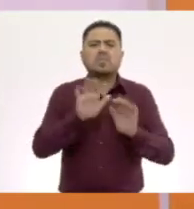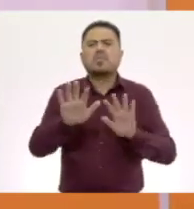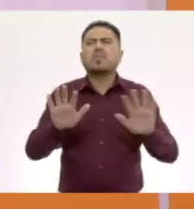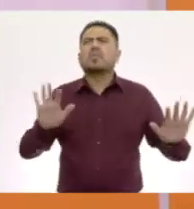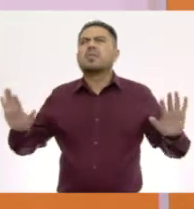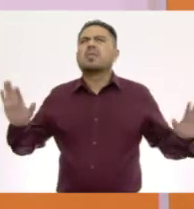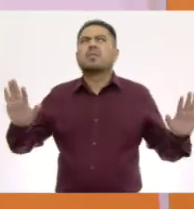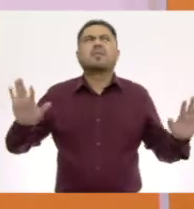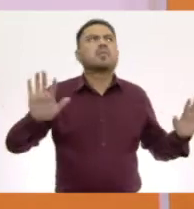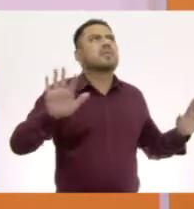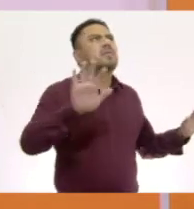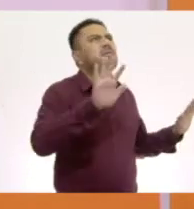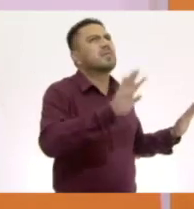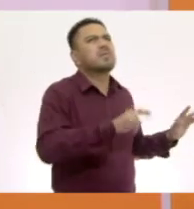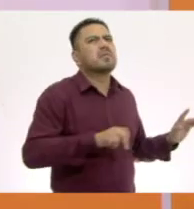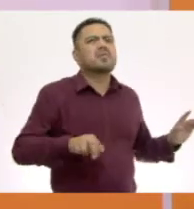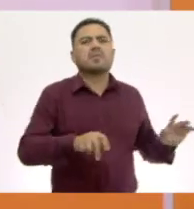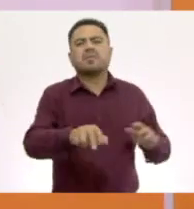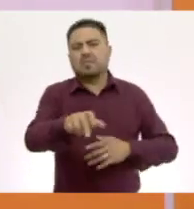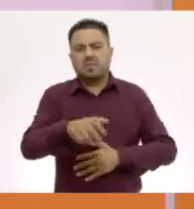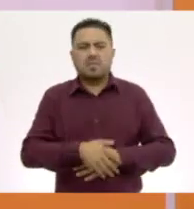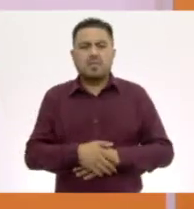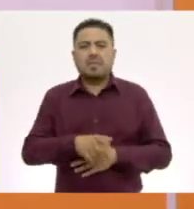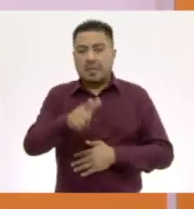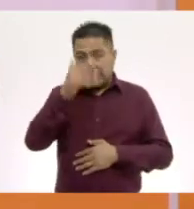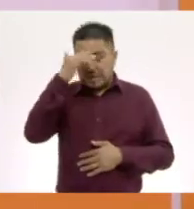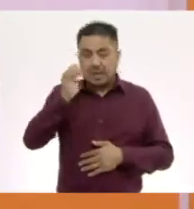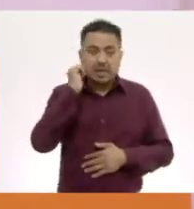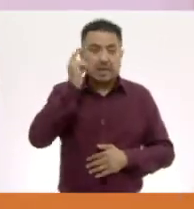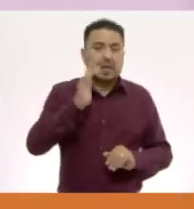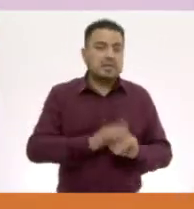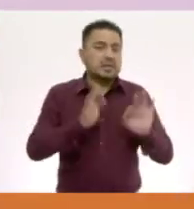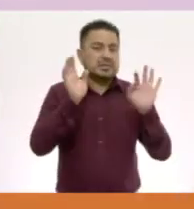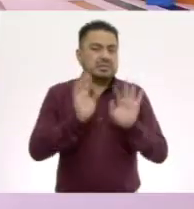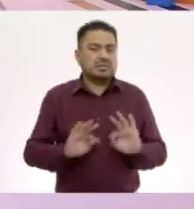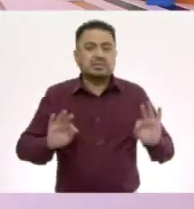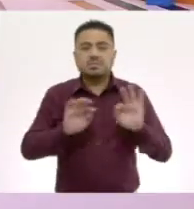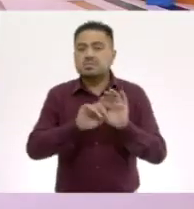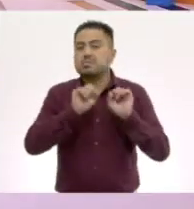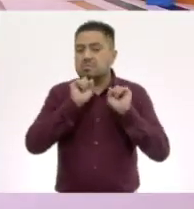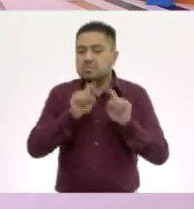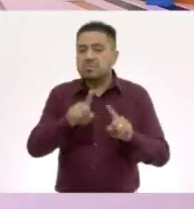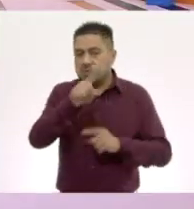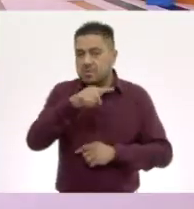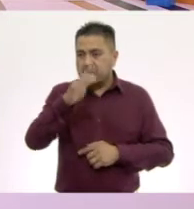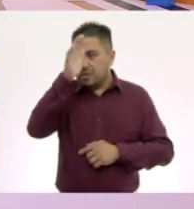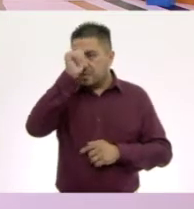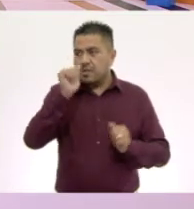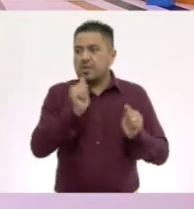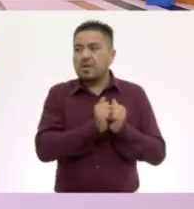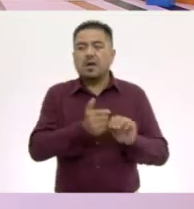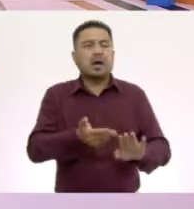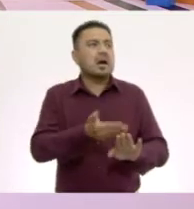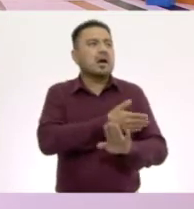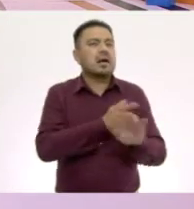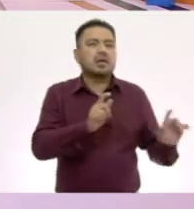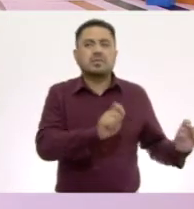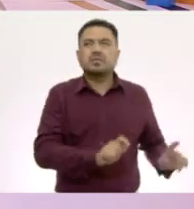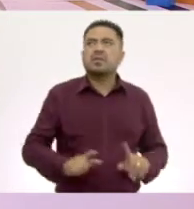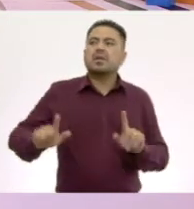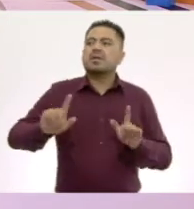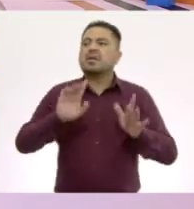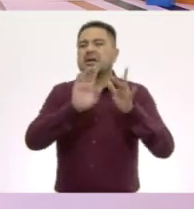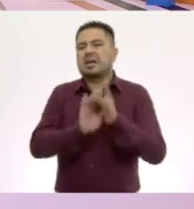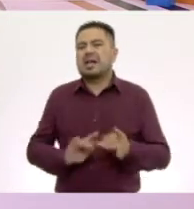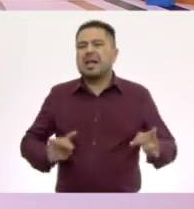tocando y me puedo ir desplazando. ¿Y saben algo más importante también? ¿Se acuerdan que en la sesión anterior les